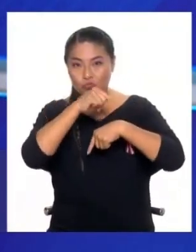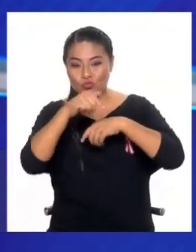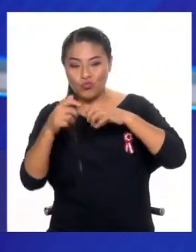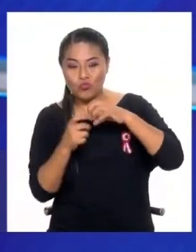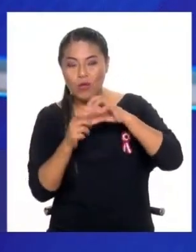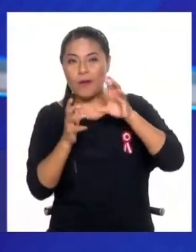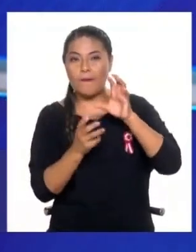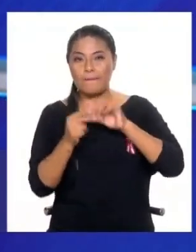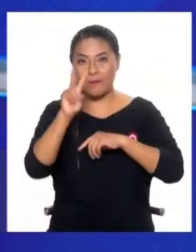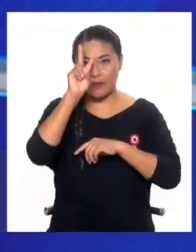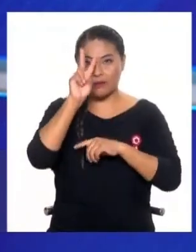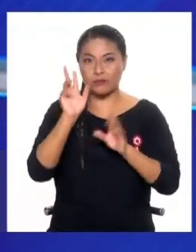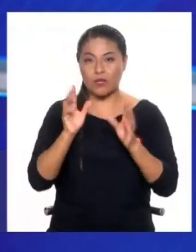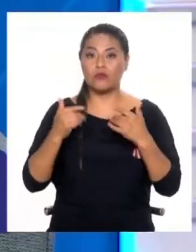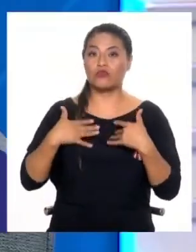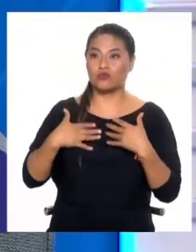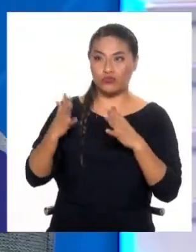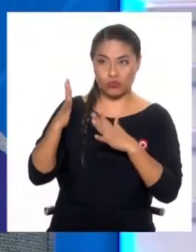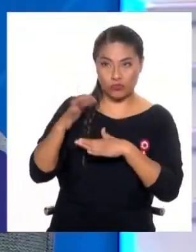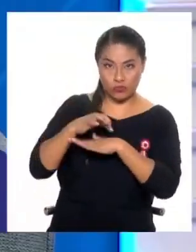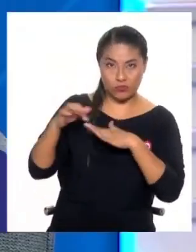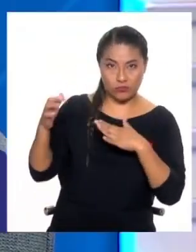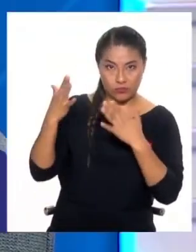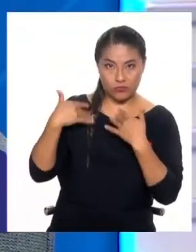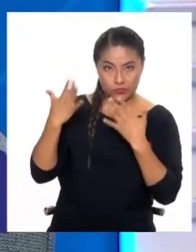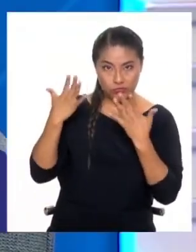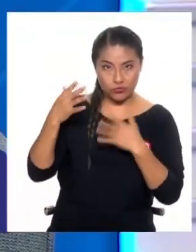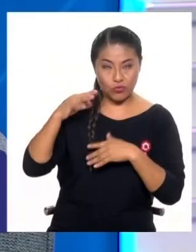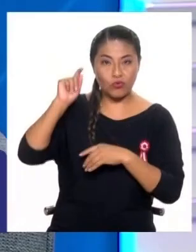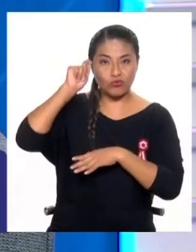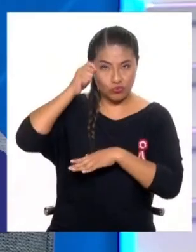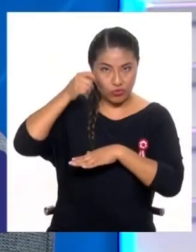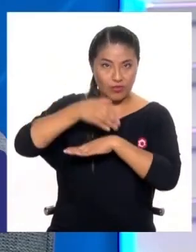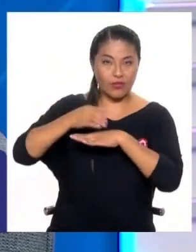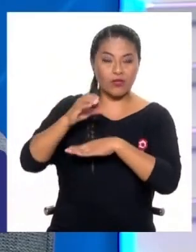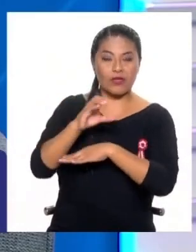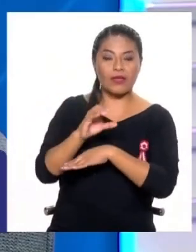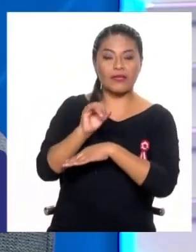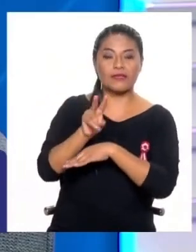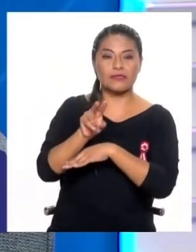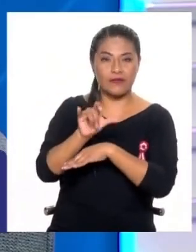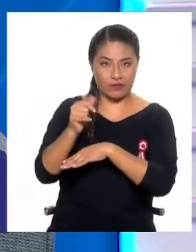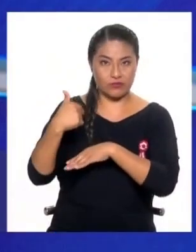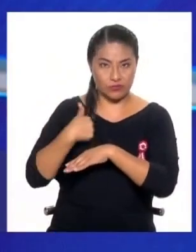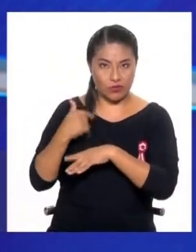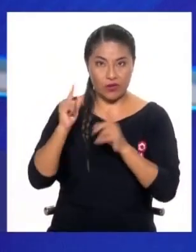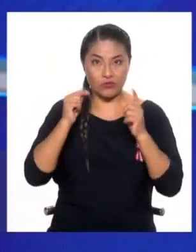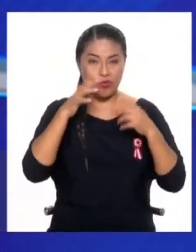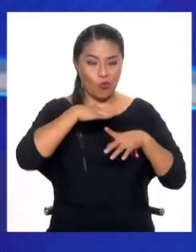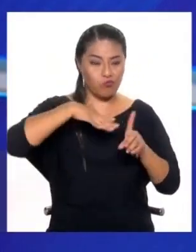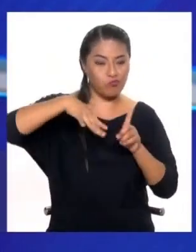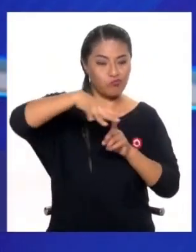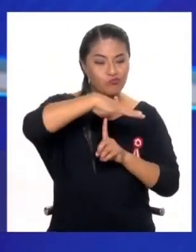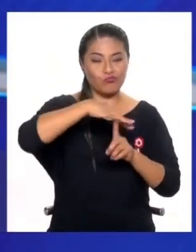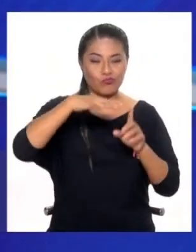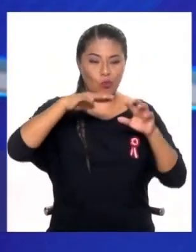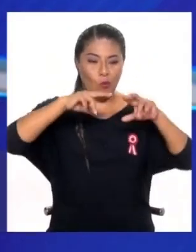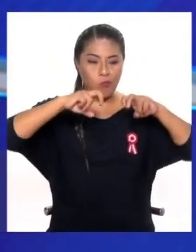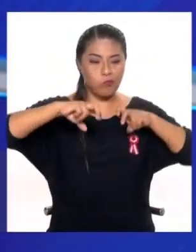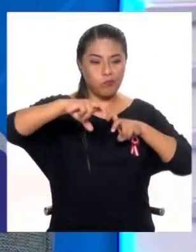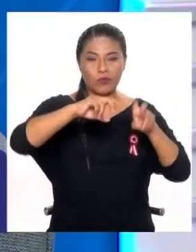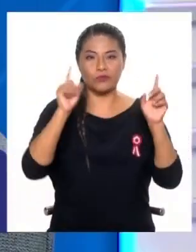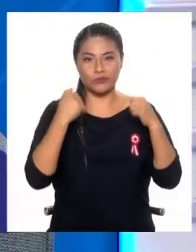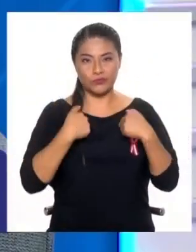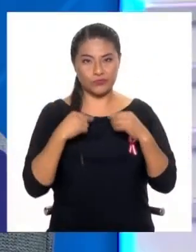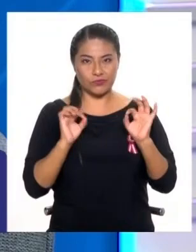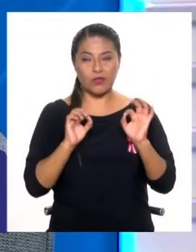no soy meteorólogo, soy ingeniero civil. Y además es investigador del SISMIT, que es este Centro de Investigación Sísmica Meteorológica Perono-Japonesa, ¿no? De la